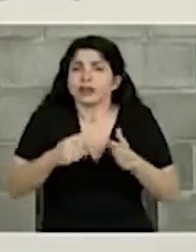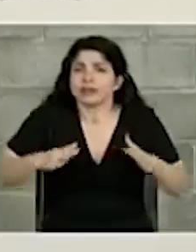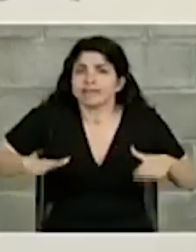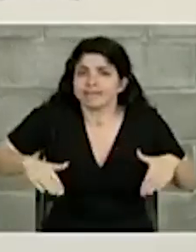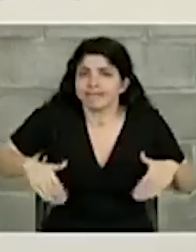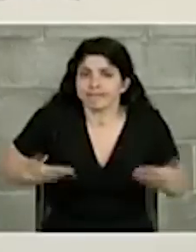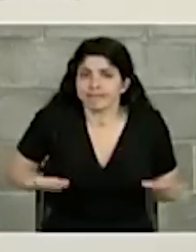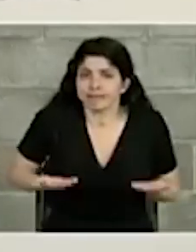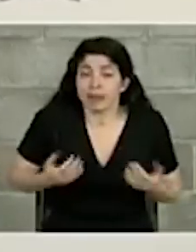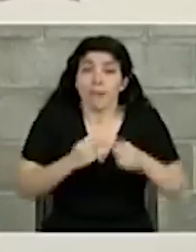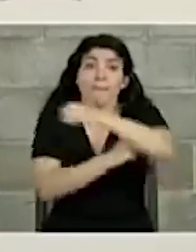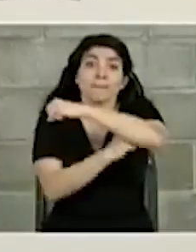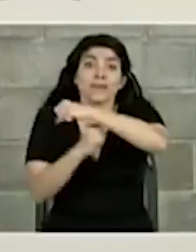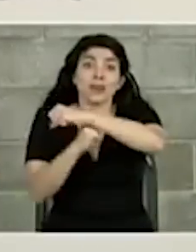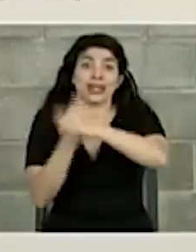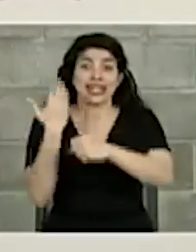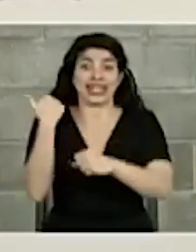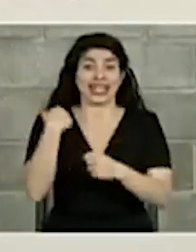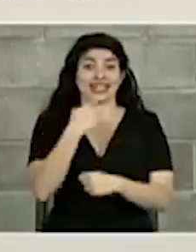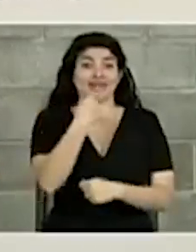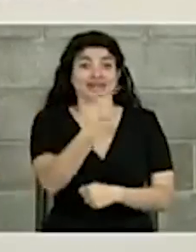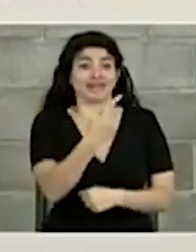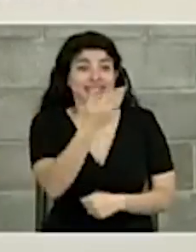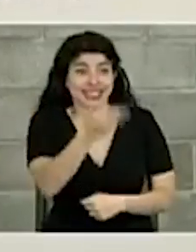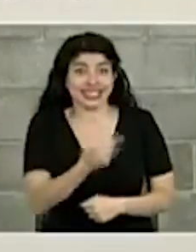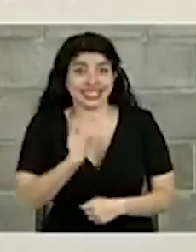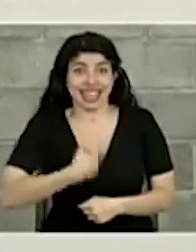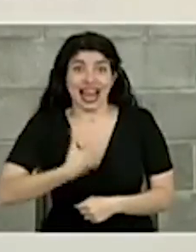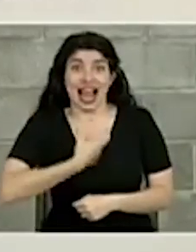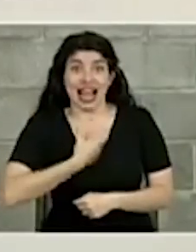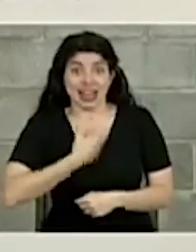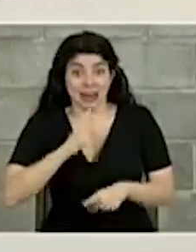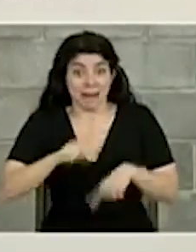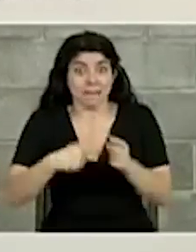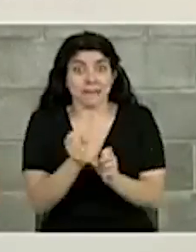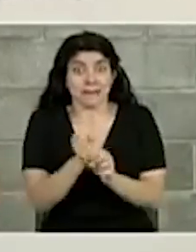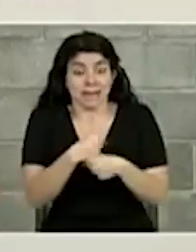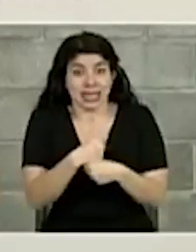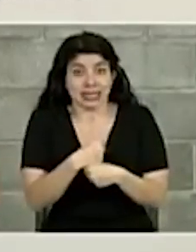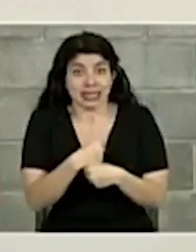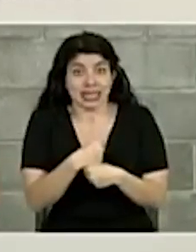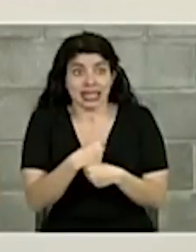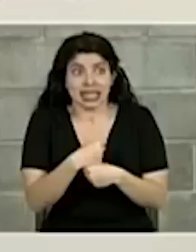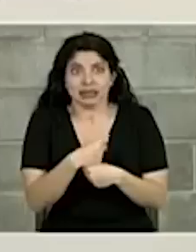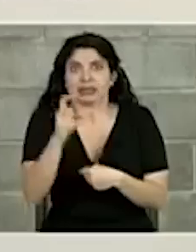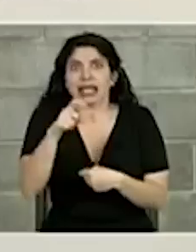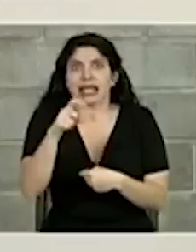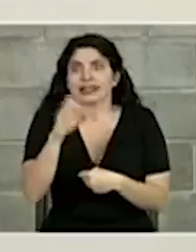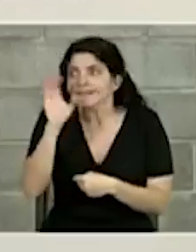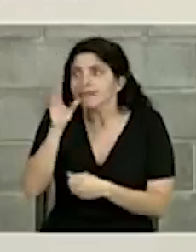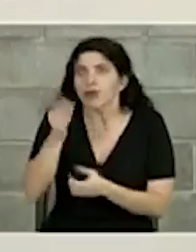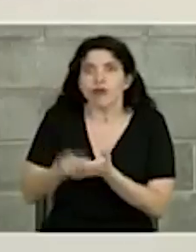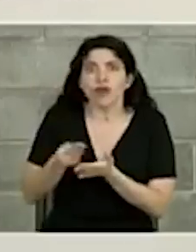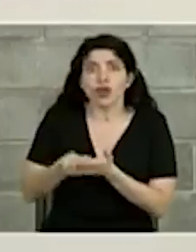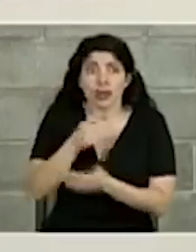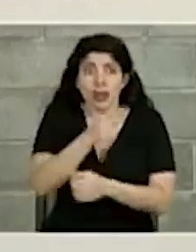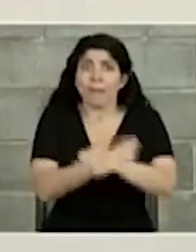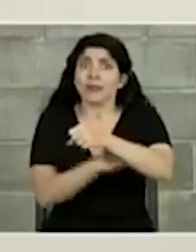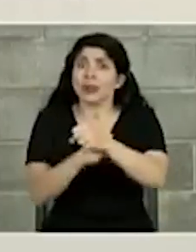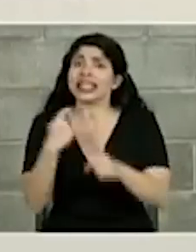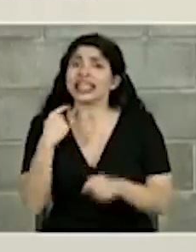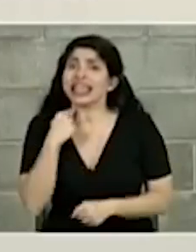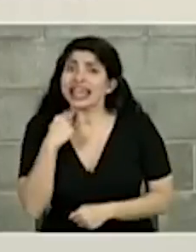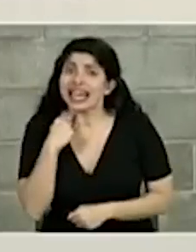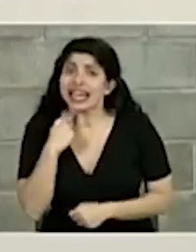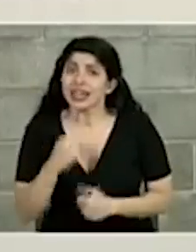el puente que acabo de decirle al señor alcalde que haremos requiere fondos eso es un puente caro